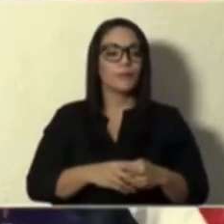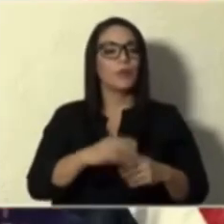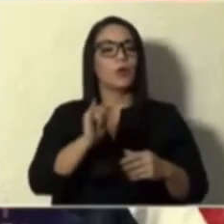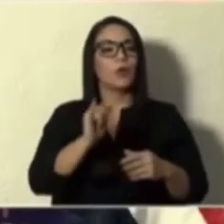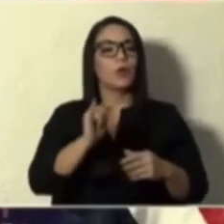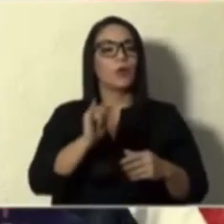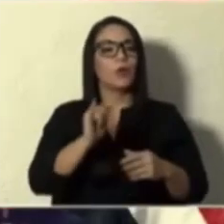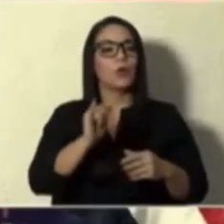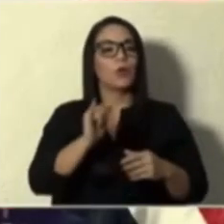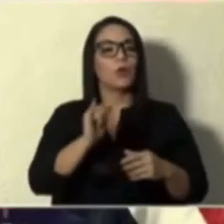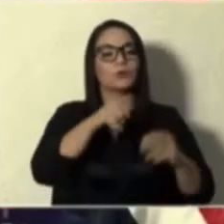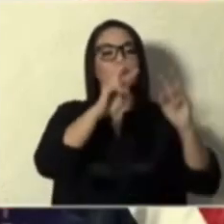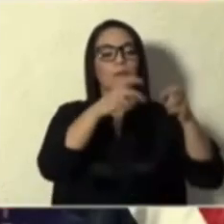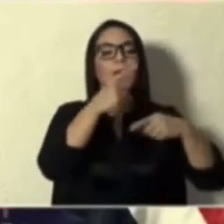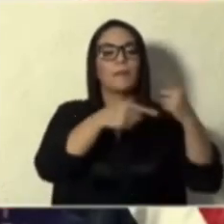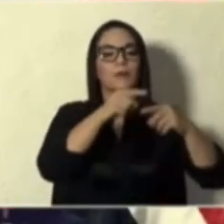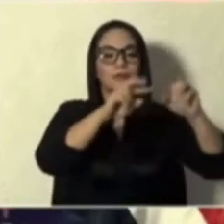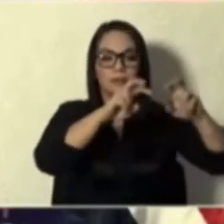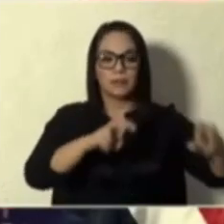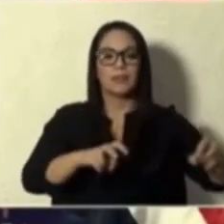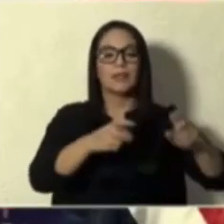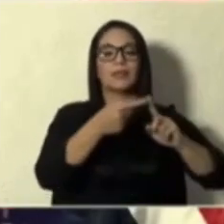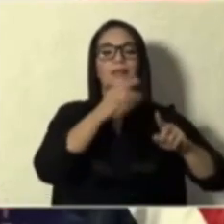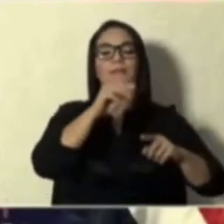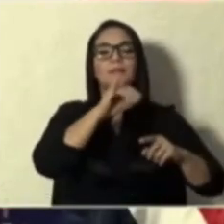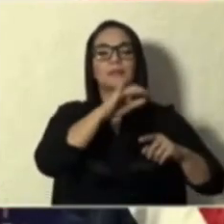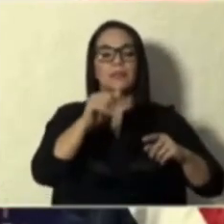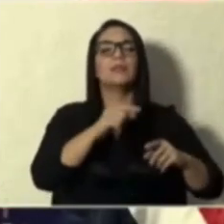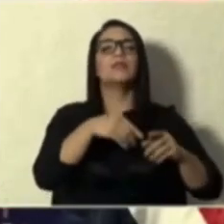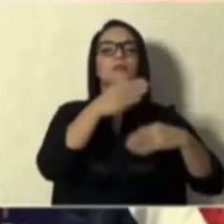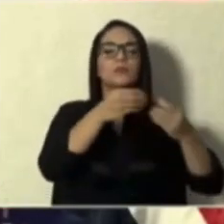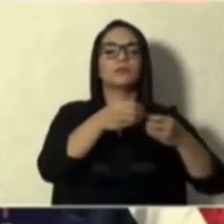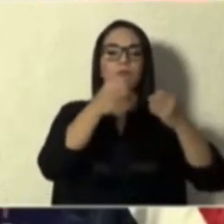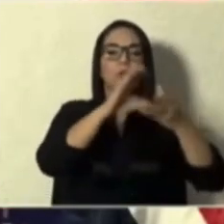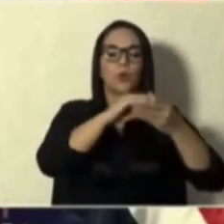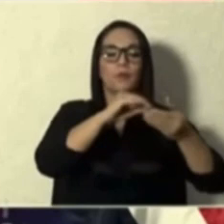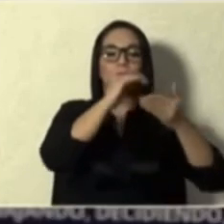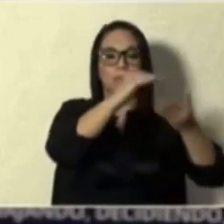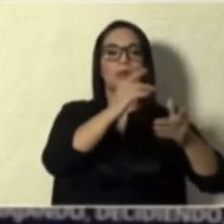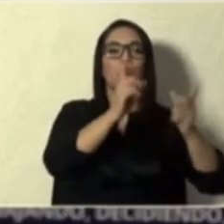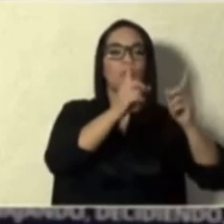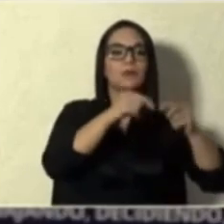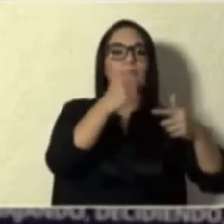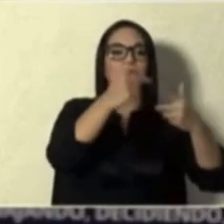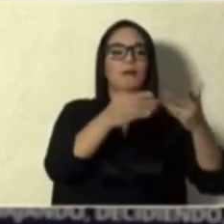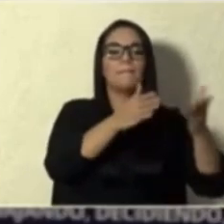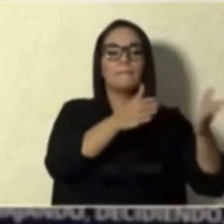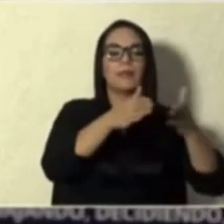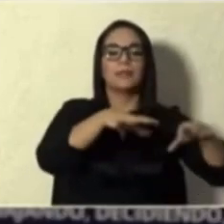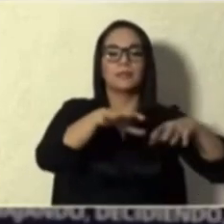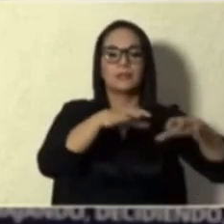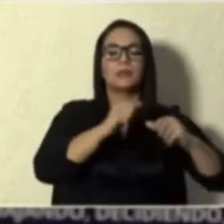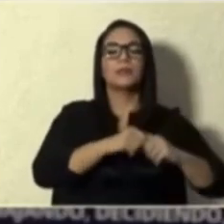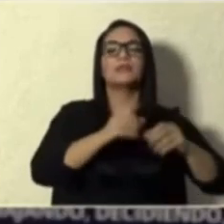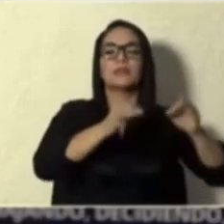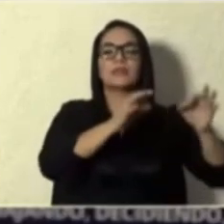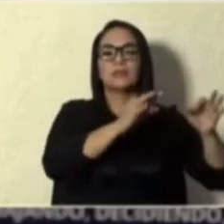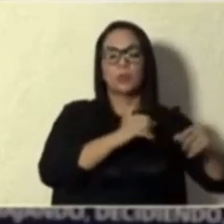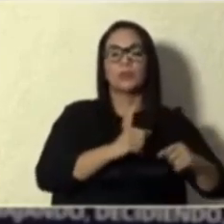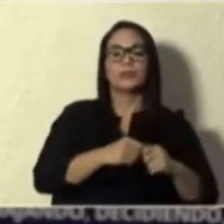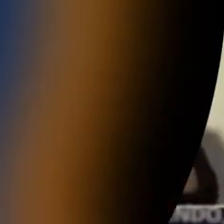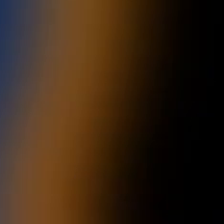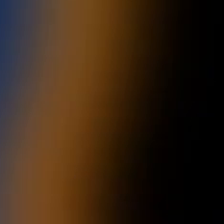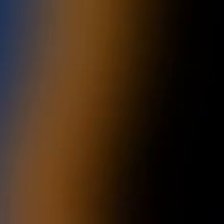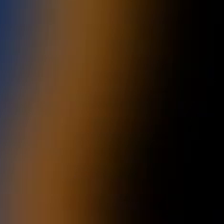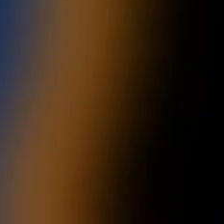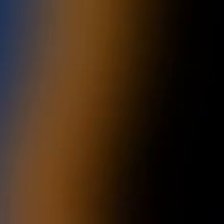presidente, es uno de los temas que vamos a estar revisando desde el MISIT y oportunamente les vamos a comentar cuáles van a ser los planes de acción y las decisiones tomadas por